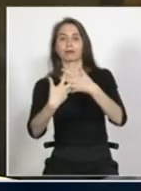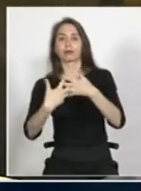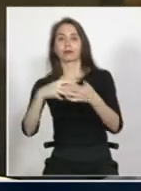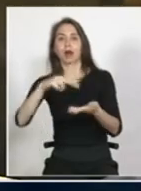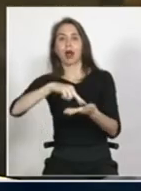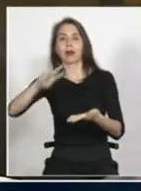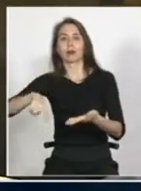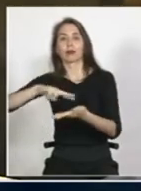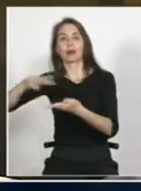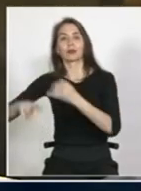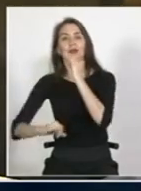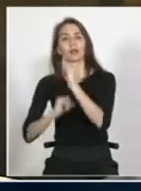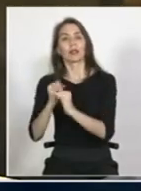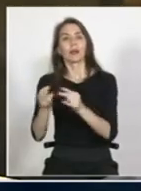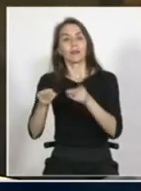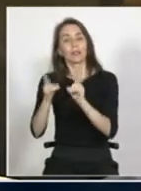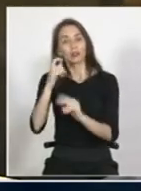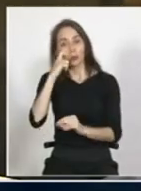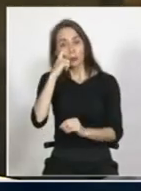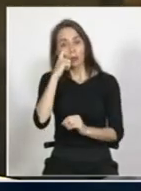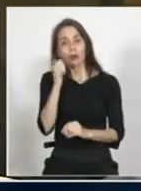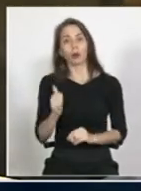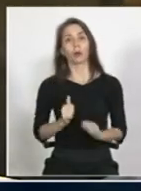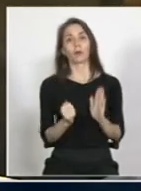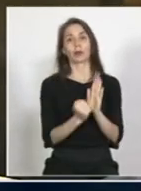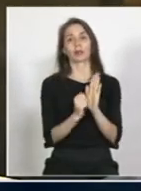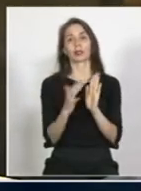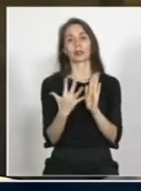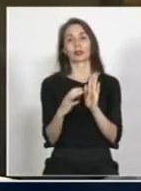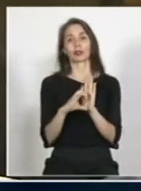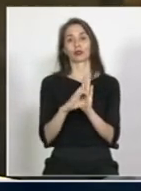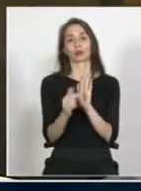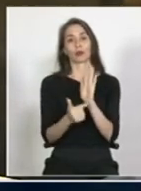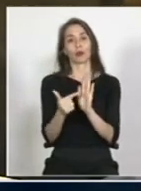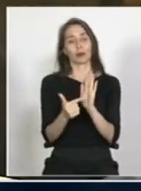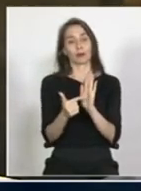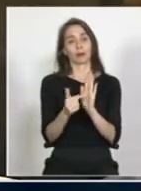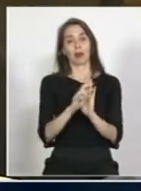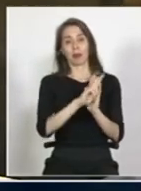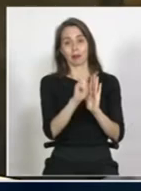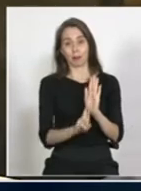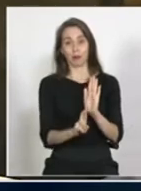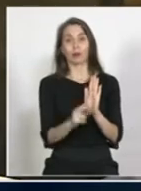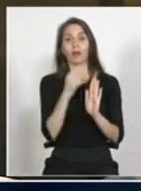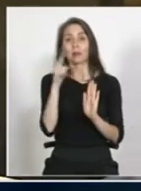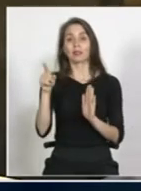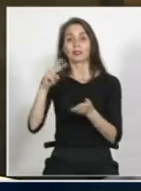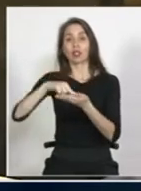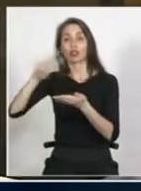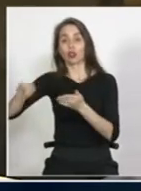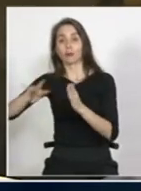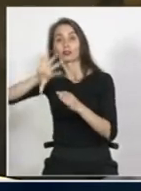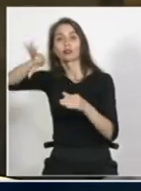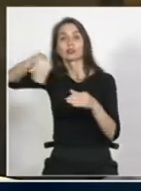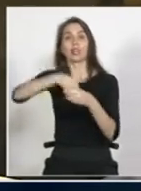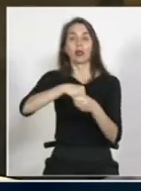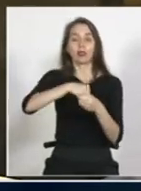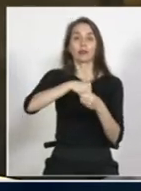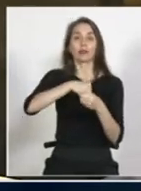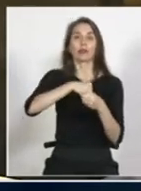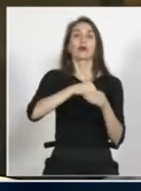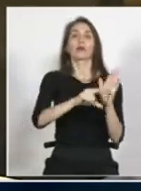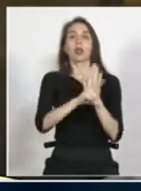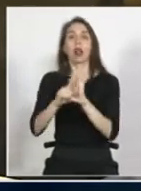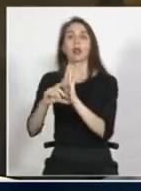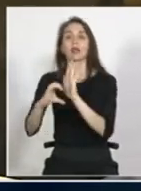de derechos humanos. En atención al artículo 5º de la Constitución Política de la República, que implica que estos tratados hacen parte de nuestro ordenamiento jurídico.